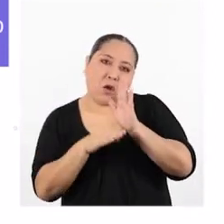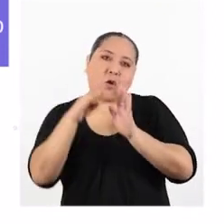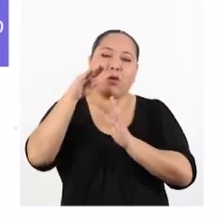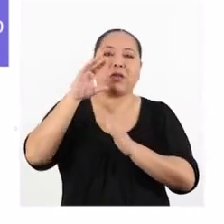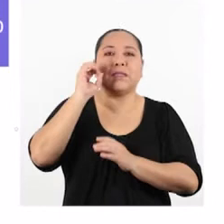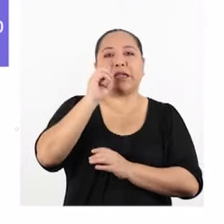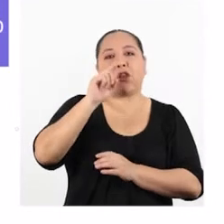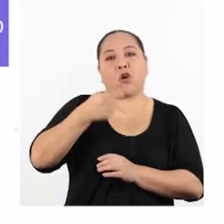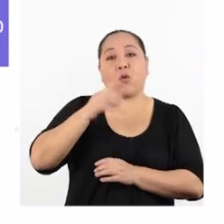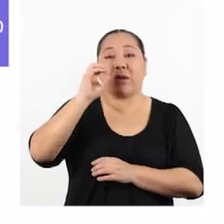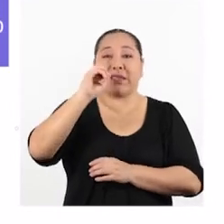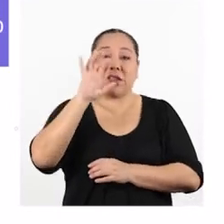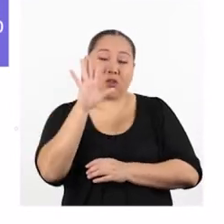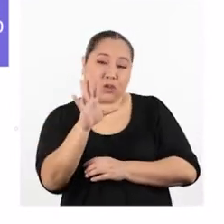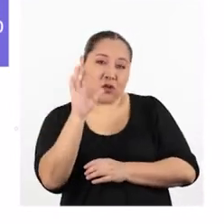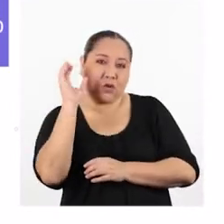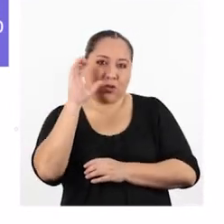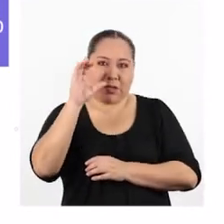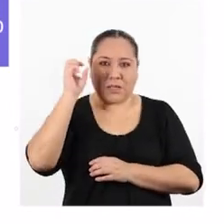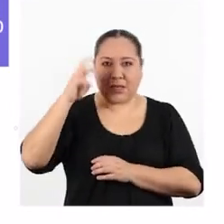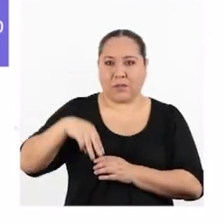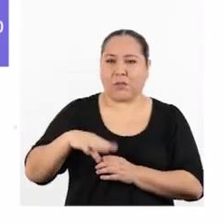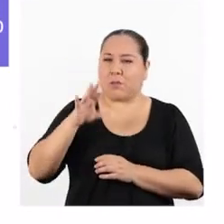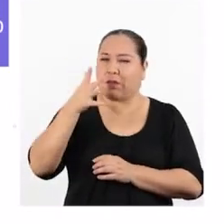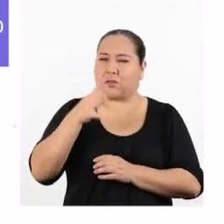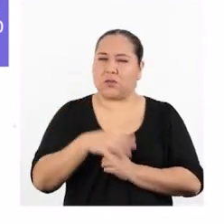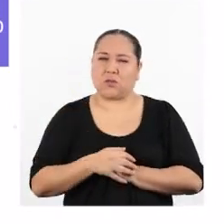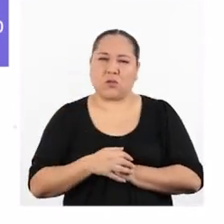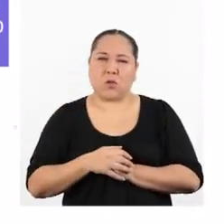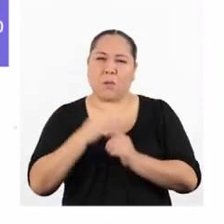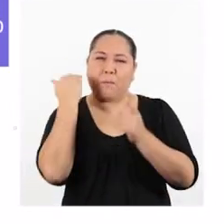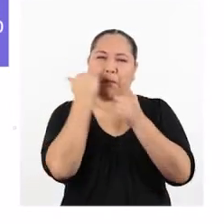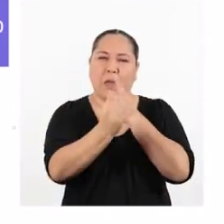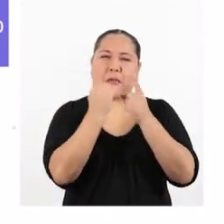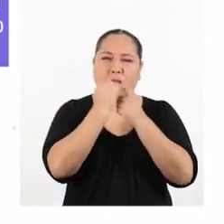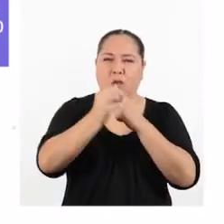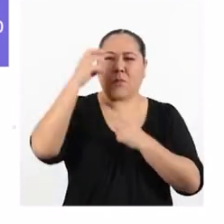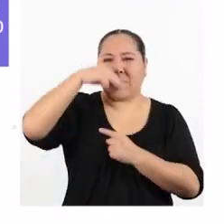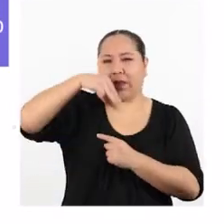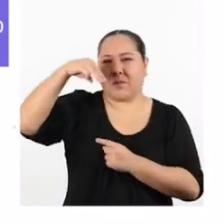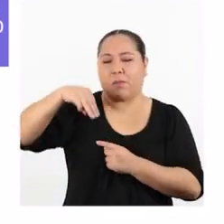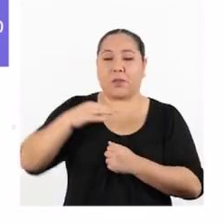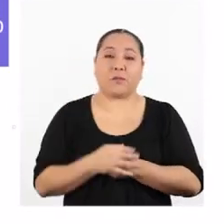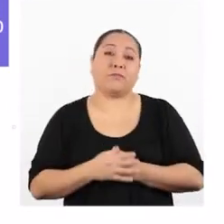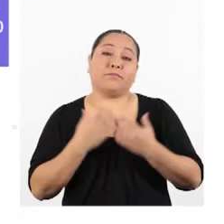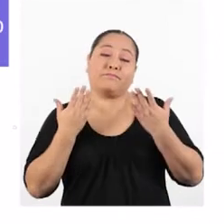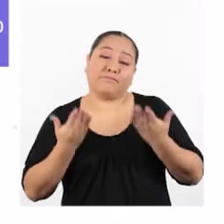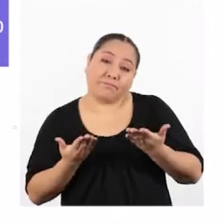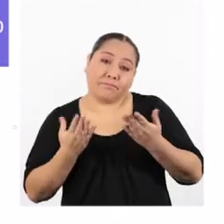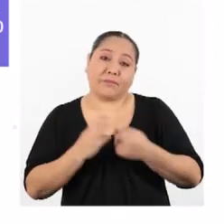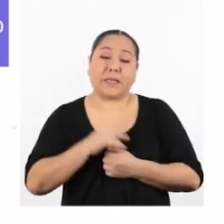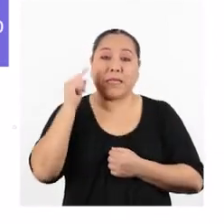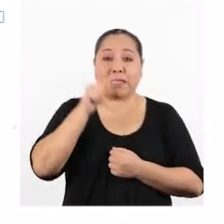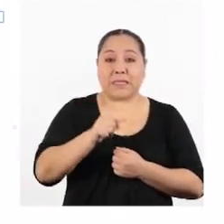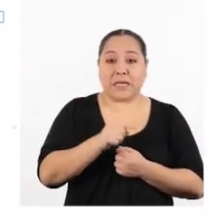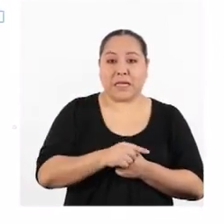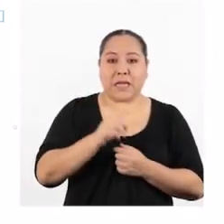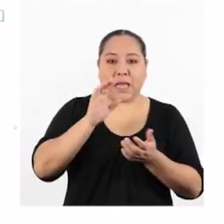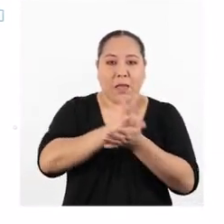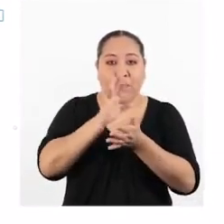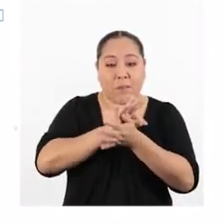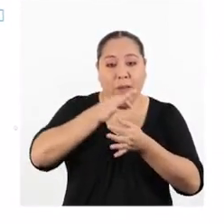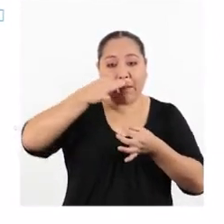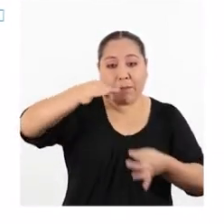,05 centímetros, o sea, más o menos medio milímetro. Entonces, si la tira de papel